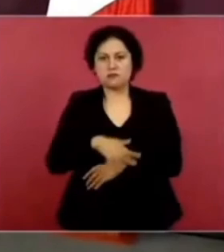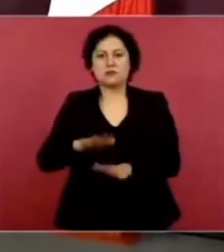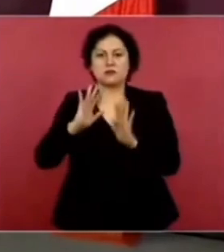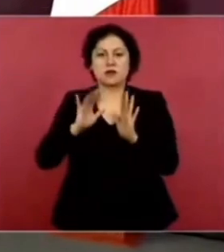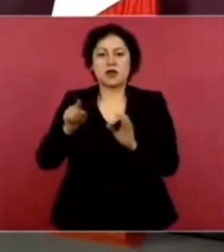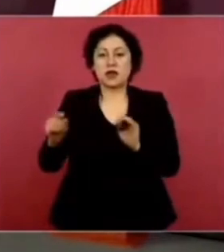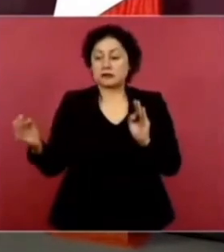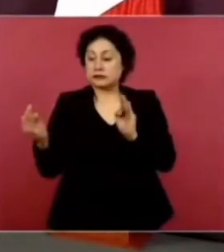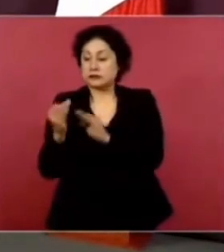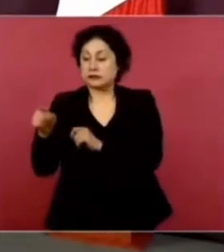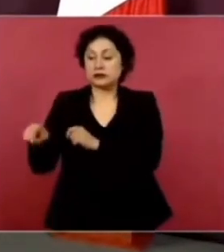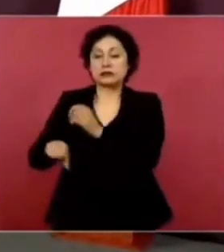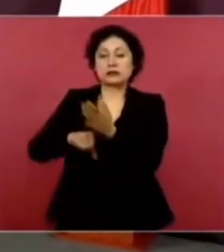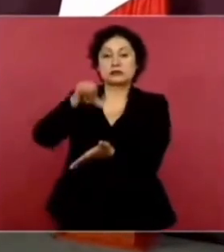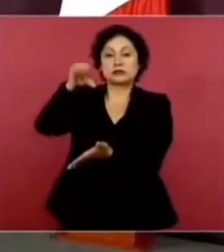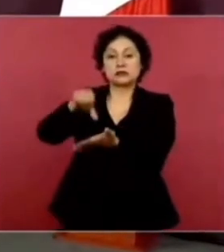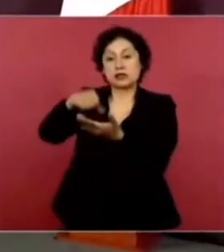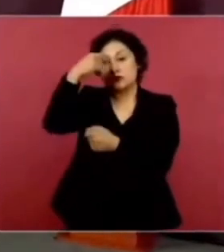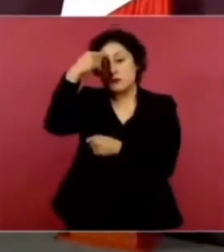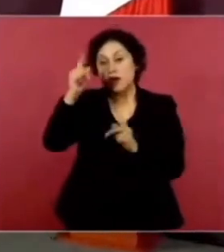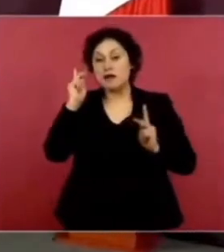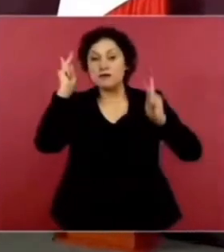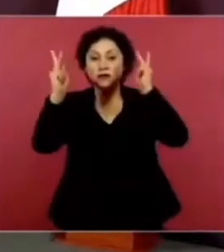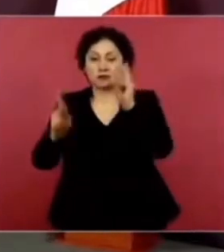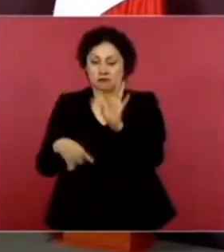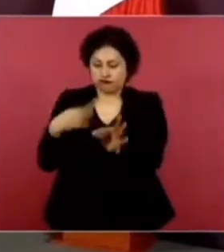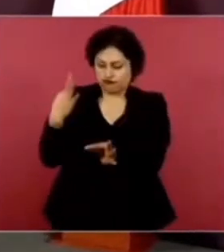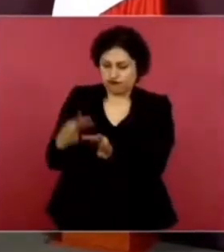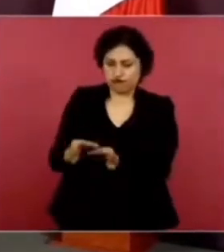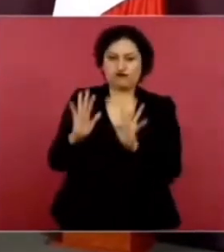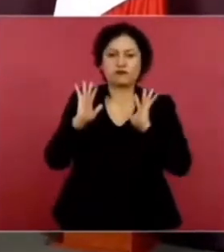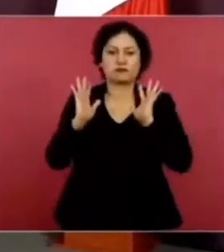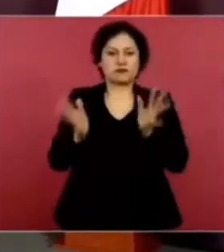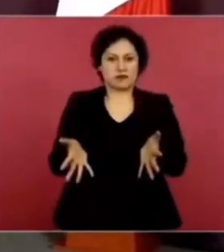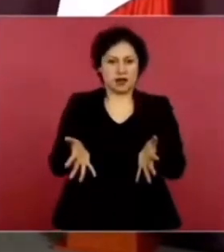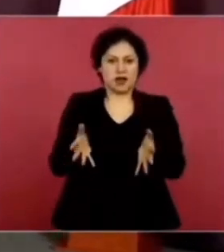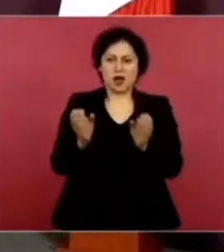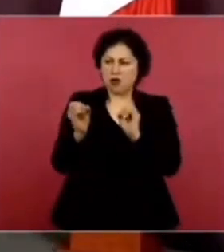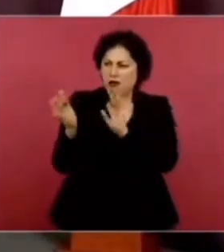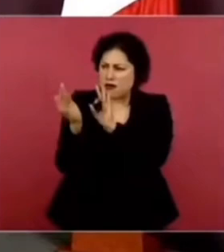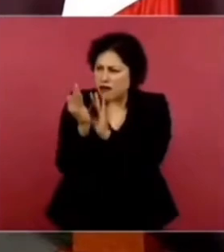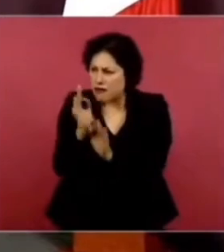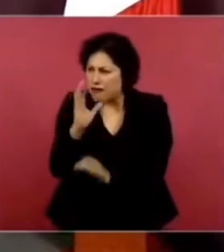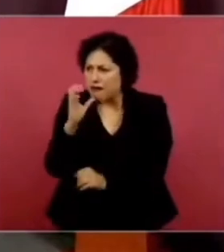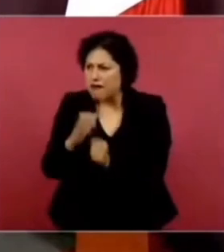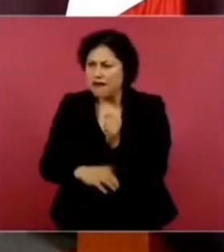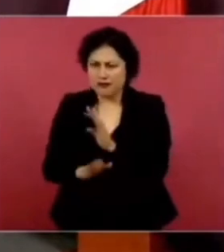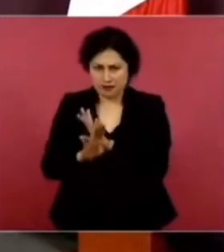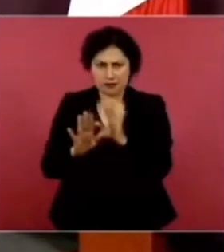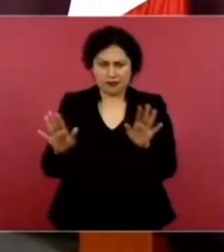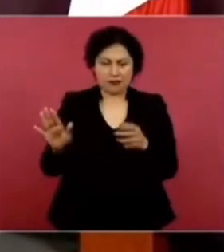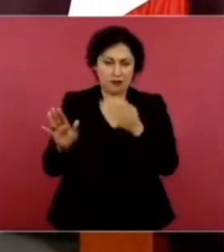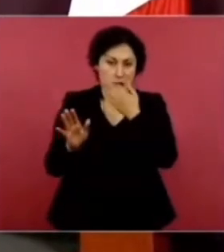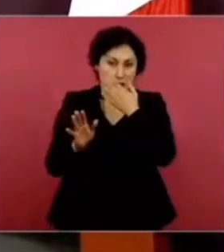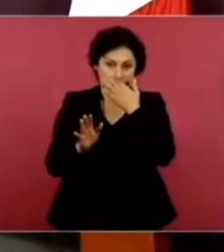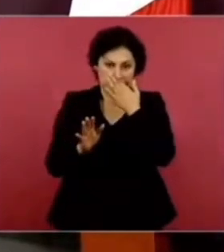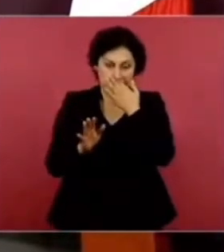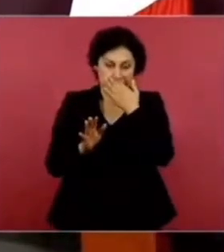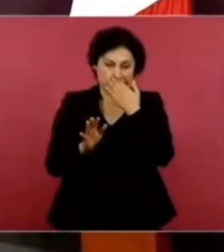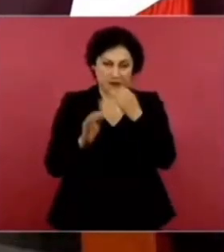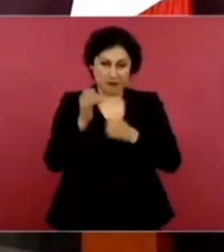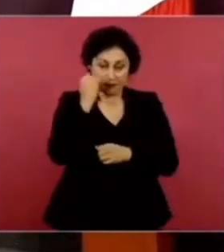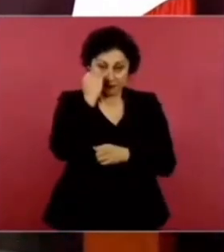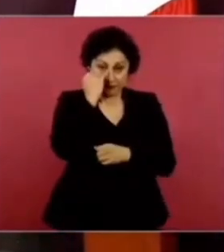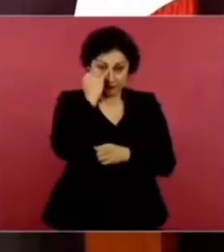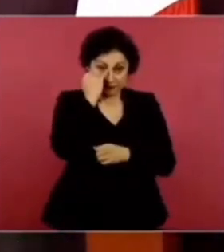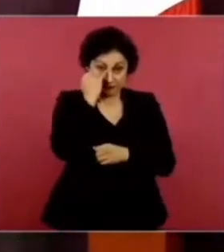atención. A visitantes. Ya está. Terminado. O está a punto. De terminarse. Se ha concluido. Falta el mobiliario.